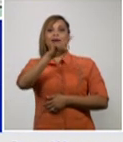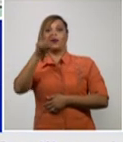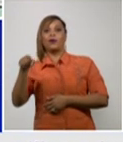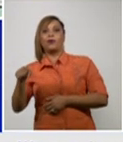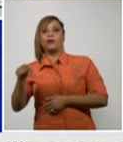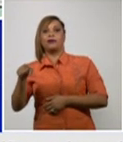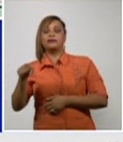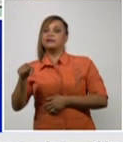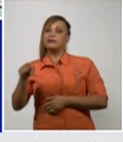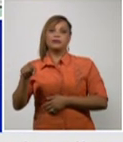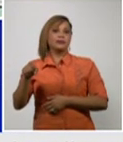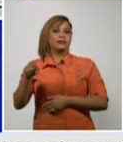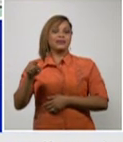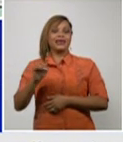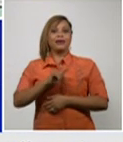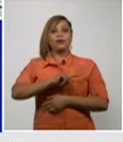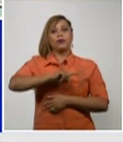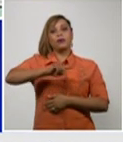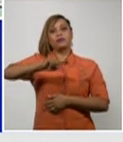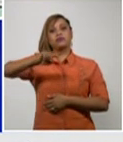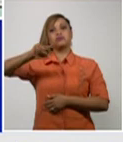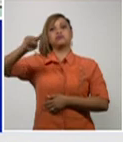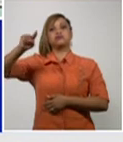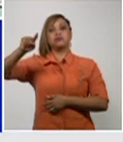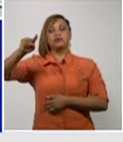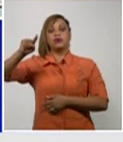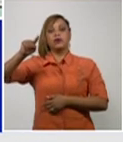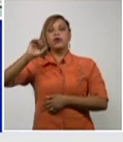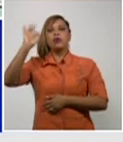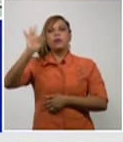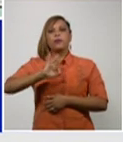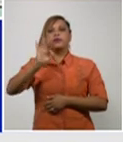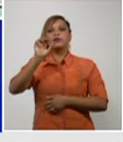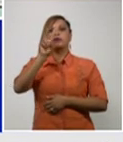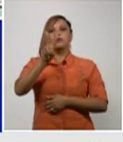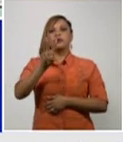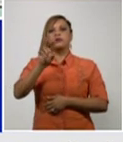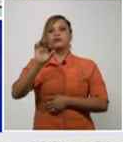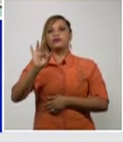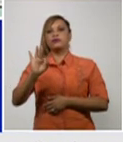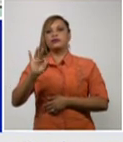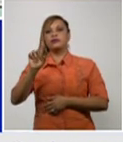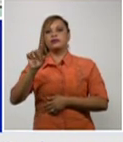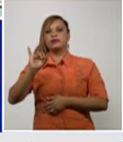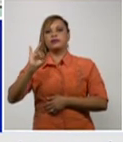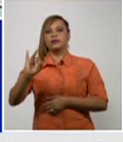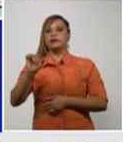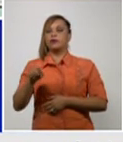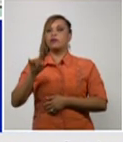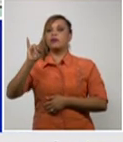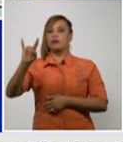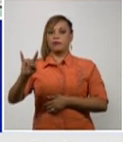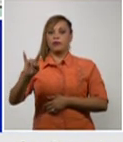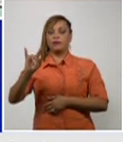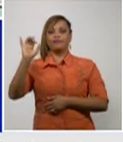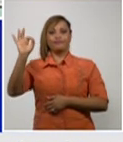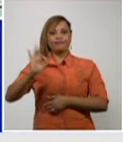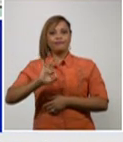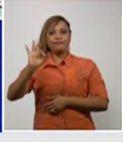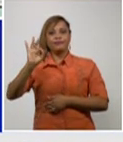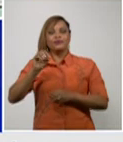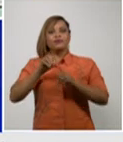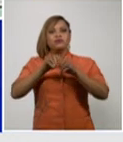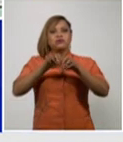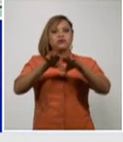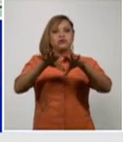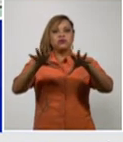importante con una tasa de 287,9 con una dispersión en todos sus